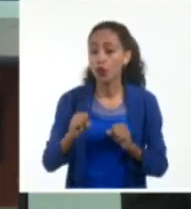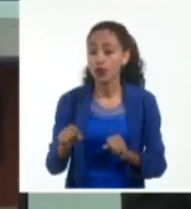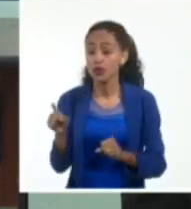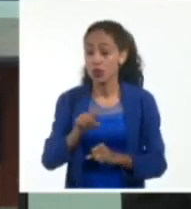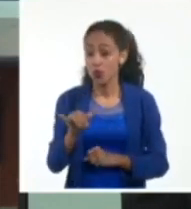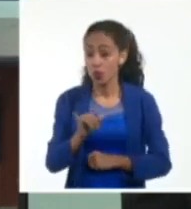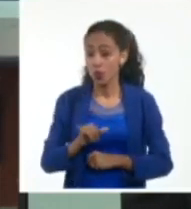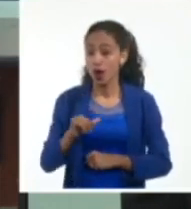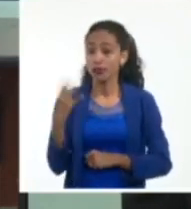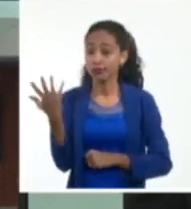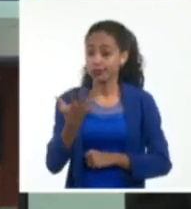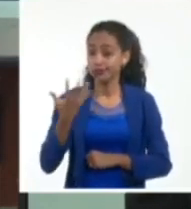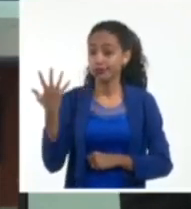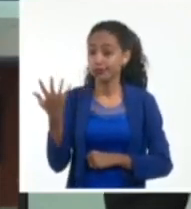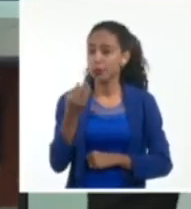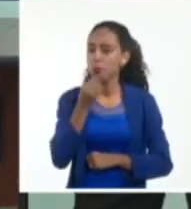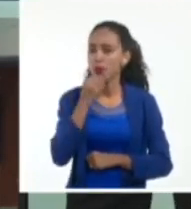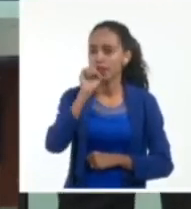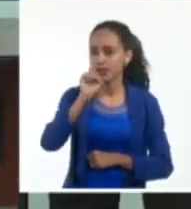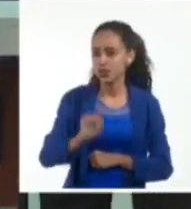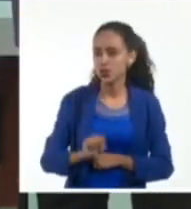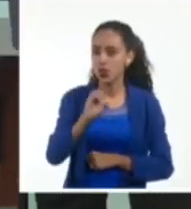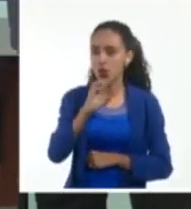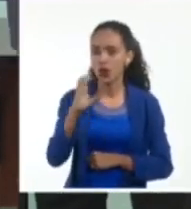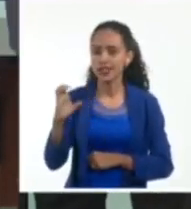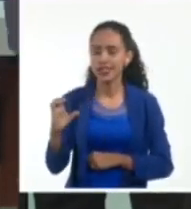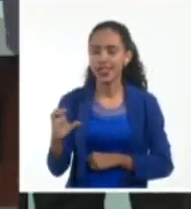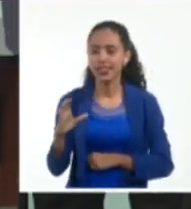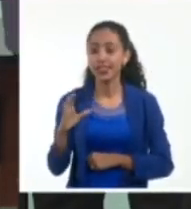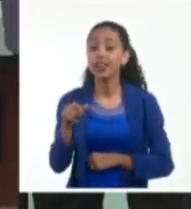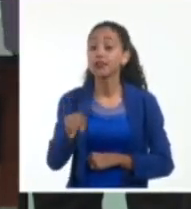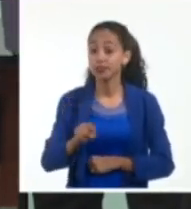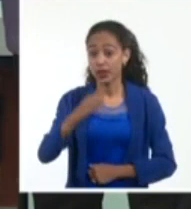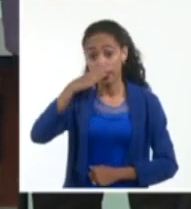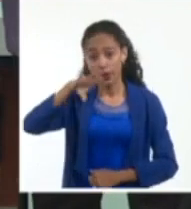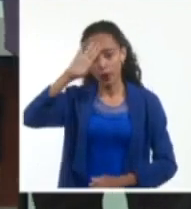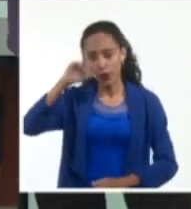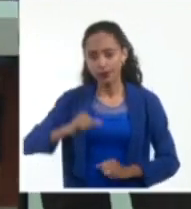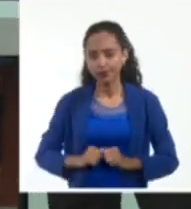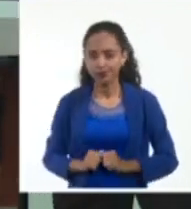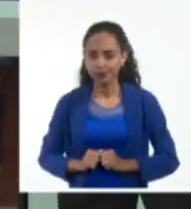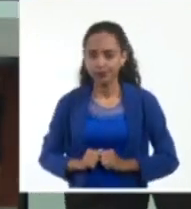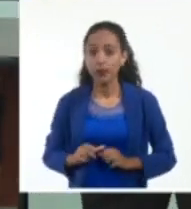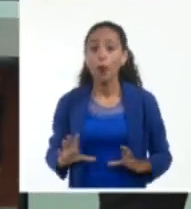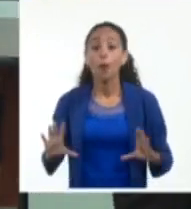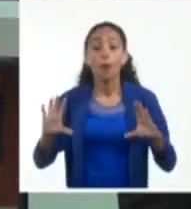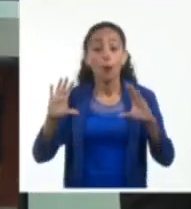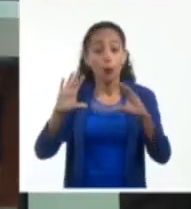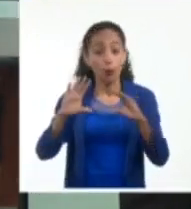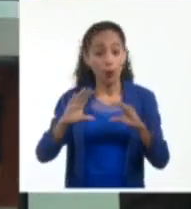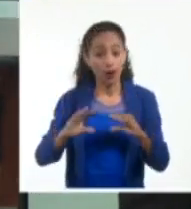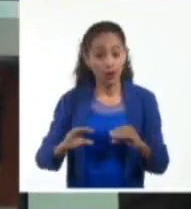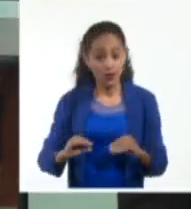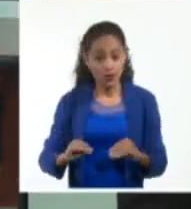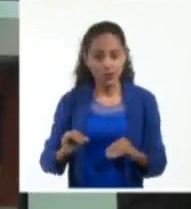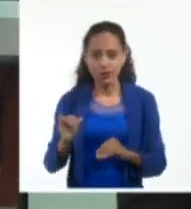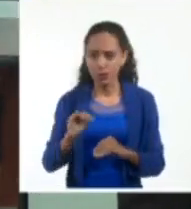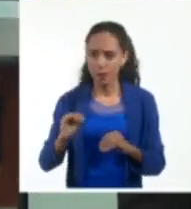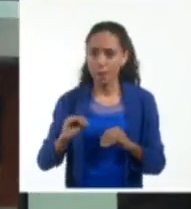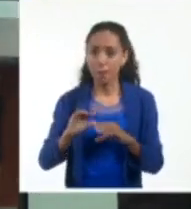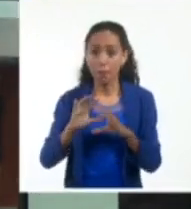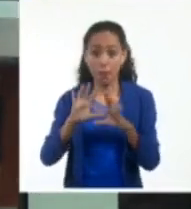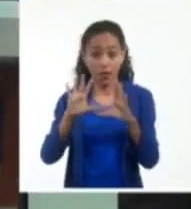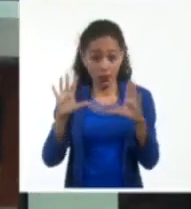tropical a abarcar el sur del occidente del país en la noche. Entonces, en madrugada,